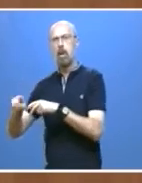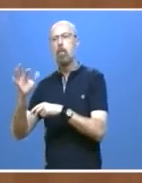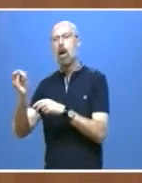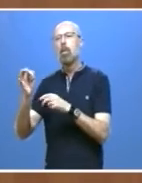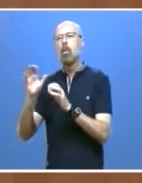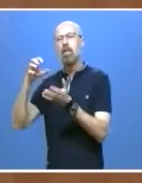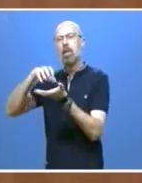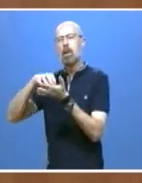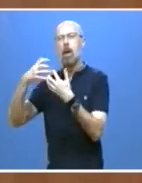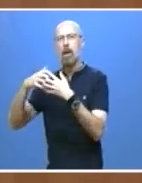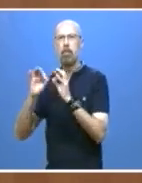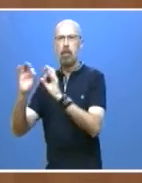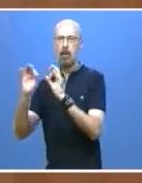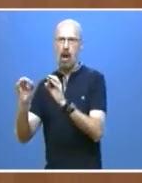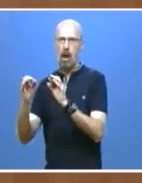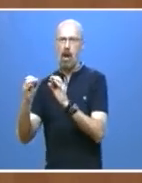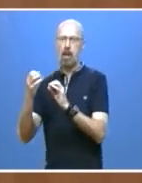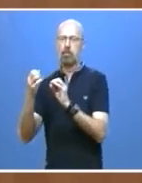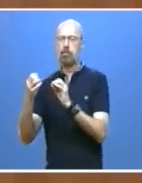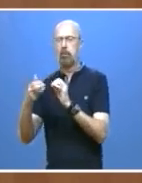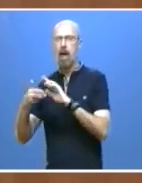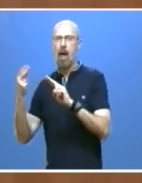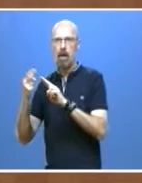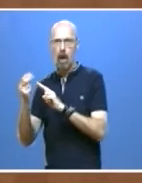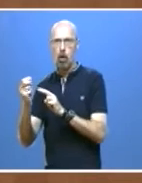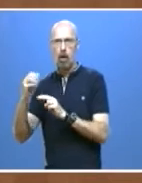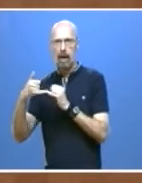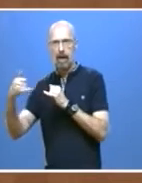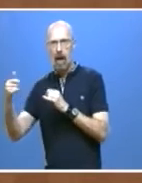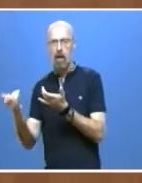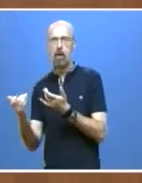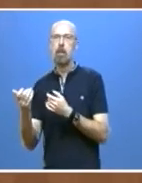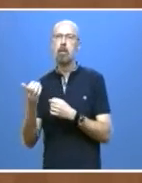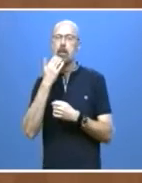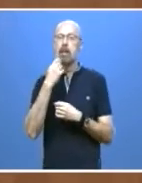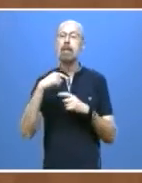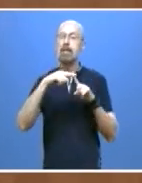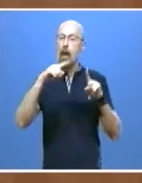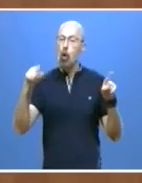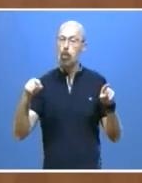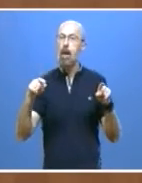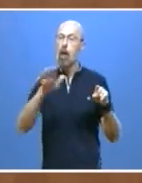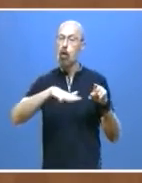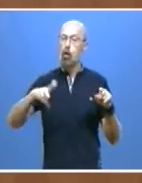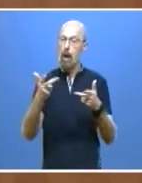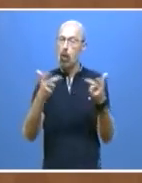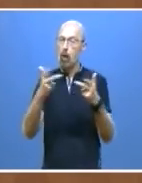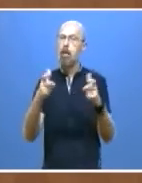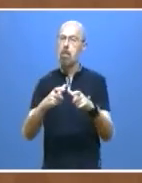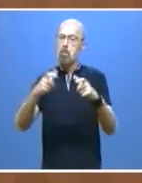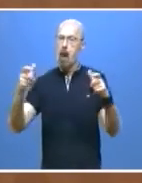En Segovia se ampliarán próximamente la zona de urgencias y en un futuro se dispondrá de una segunda